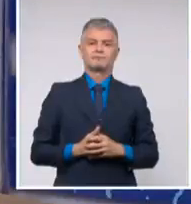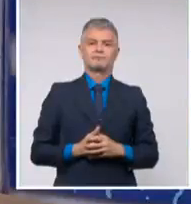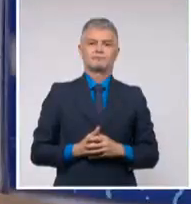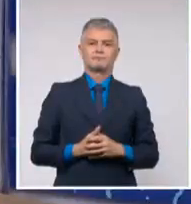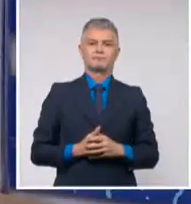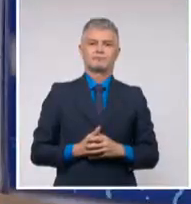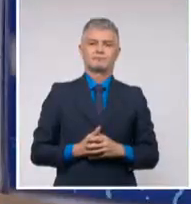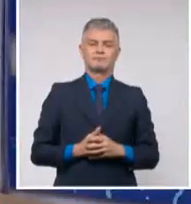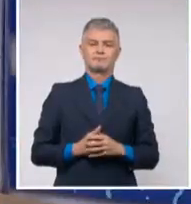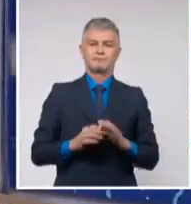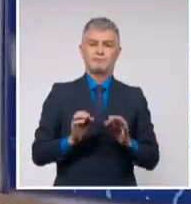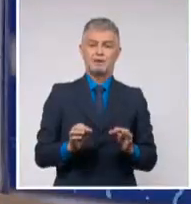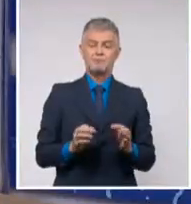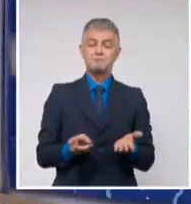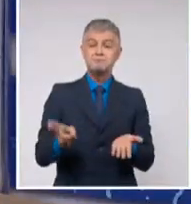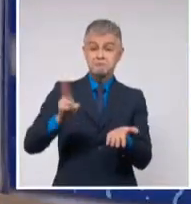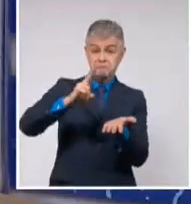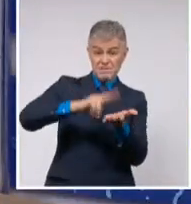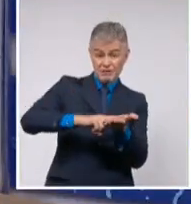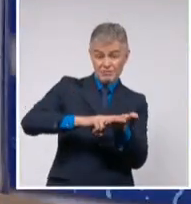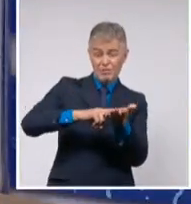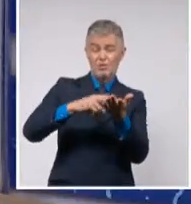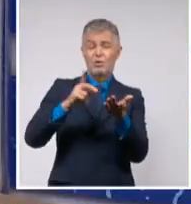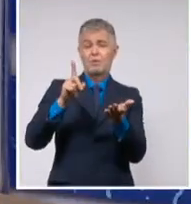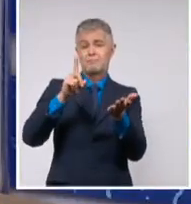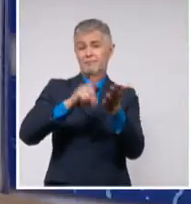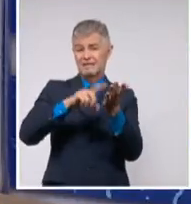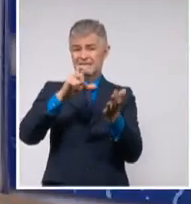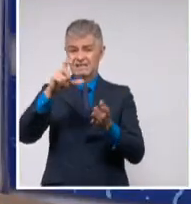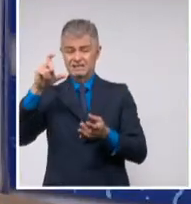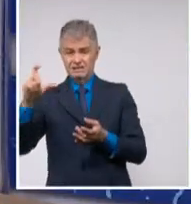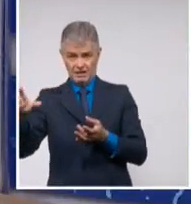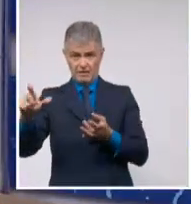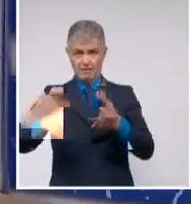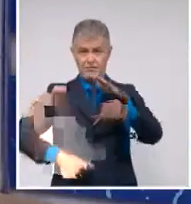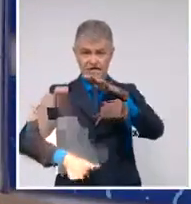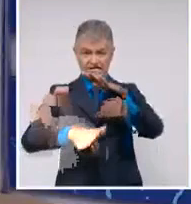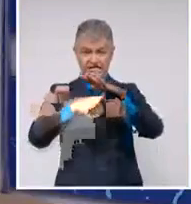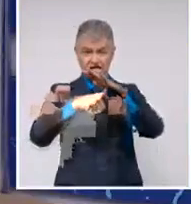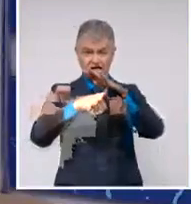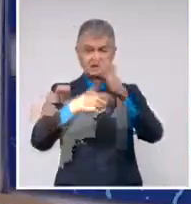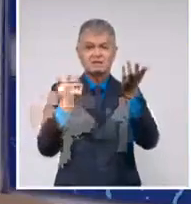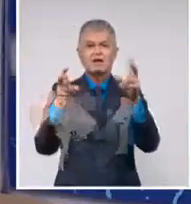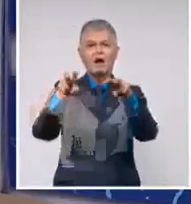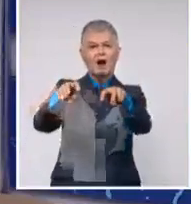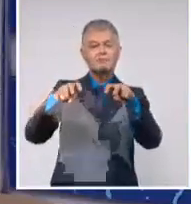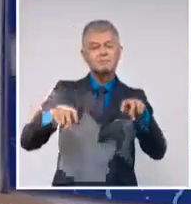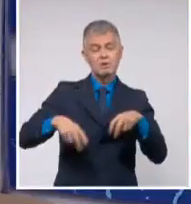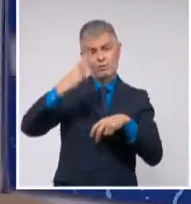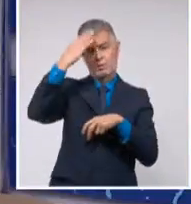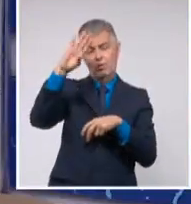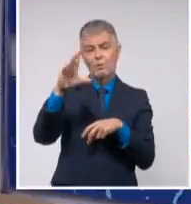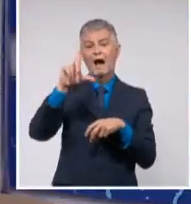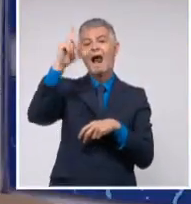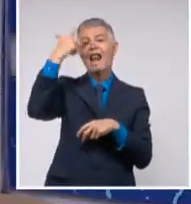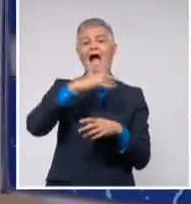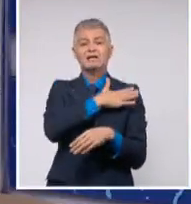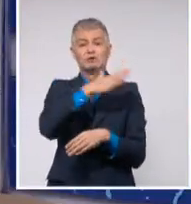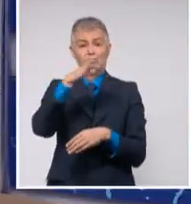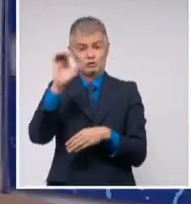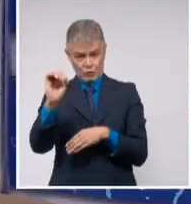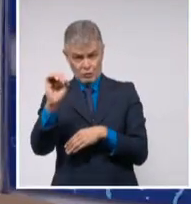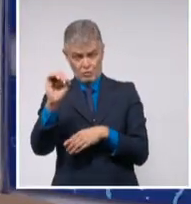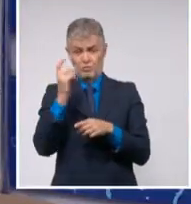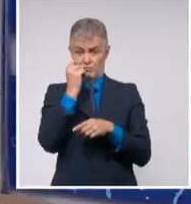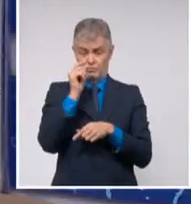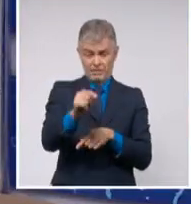El miembro del Buro Político del Partido Comunista de Cuba y presidente del Parlamento Cubano, Esteban Lazo Hernández, se reunió con